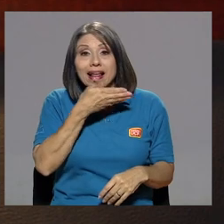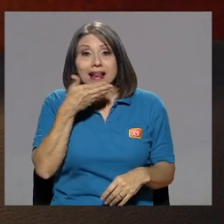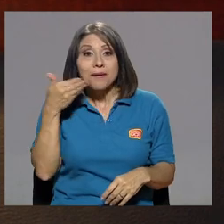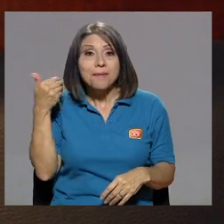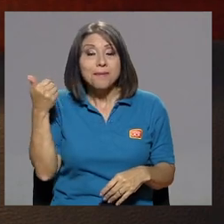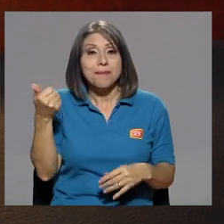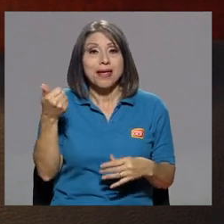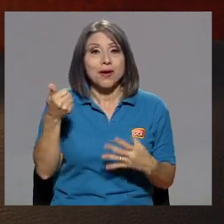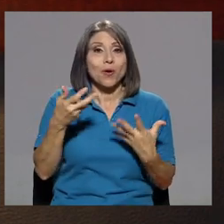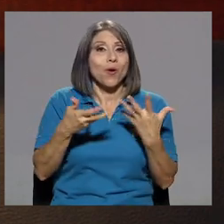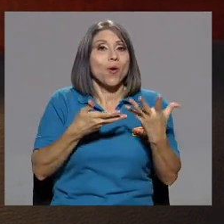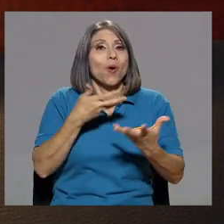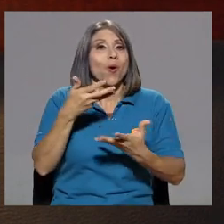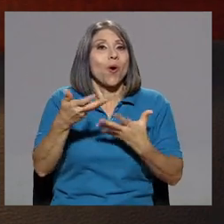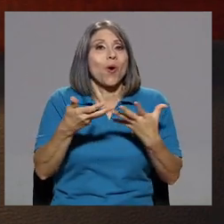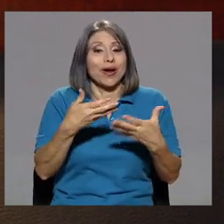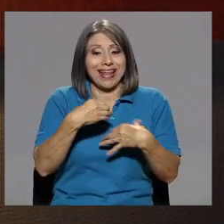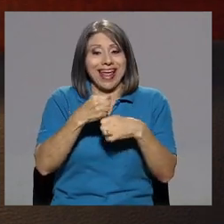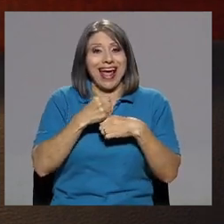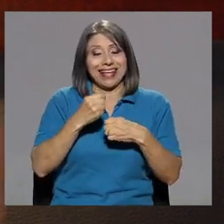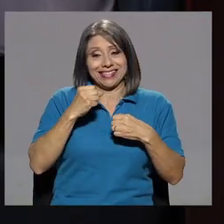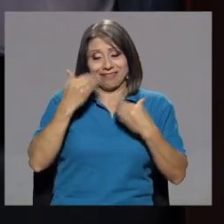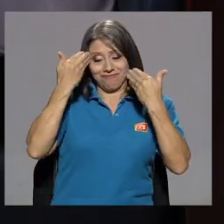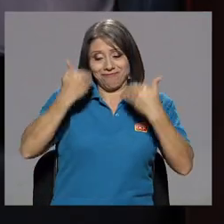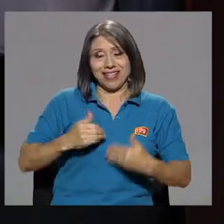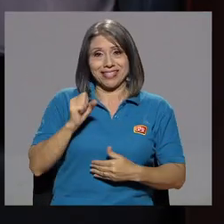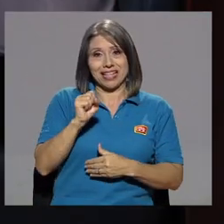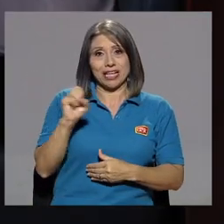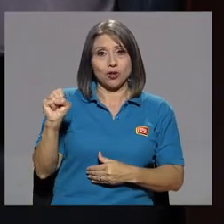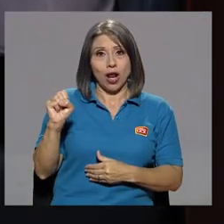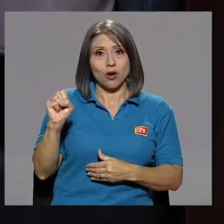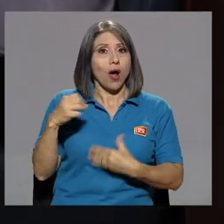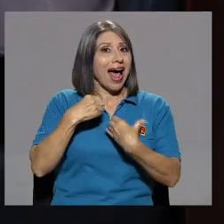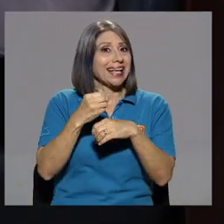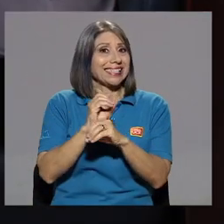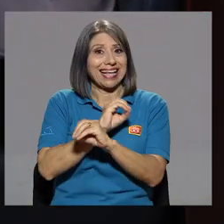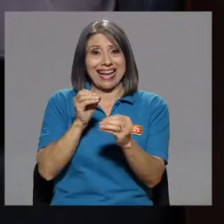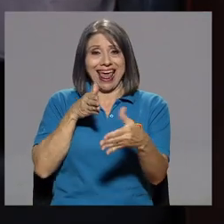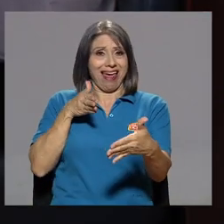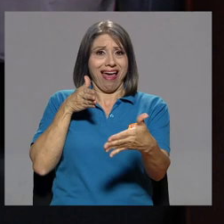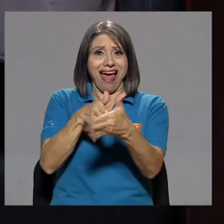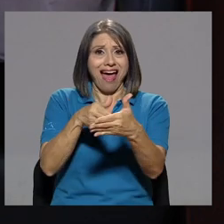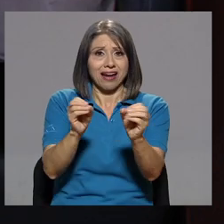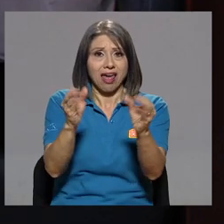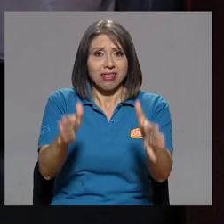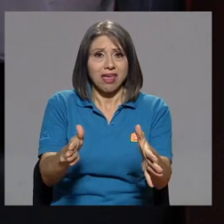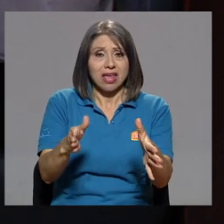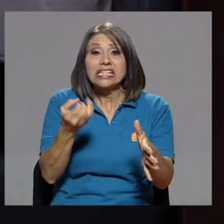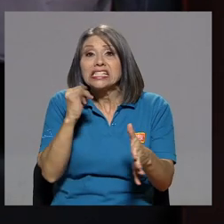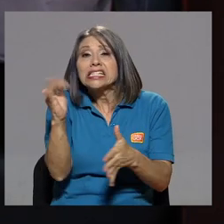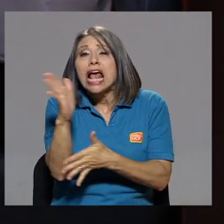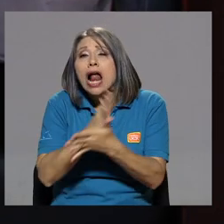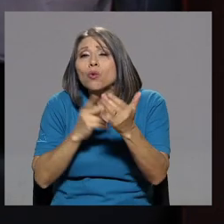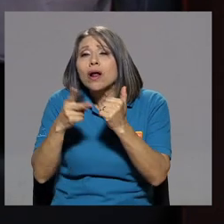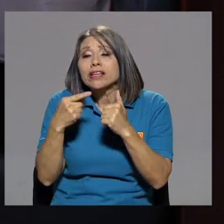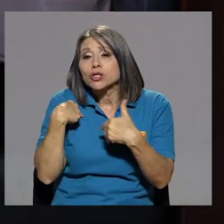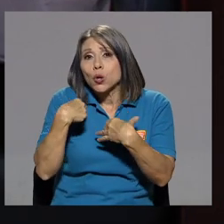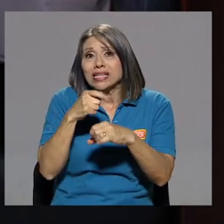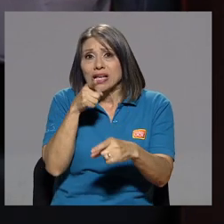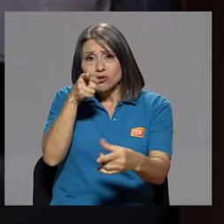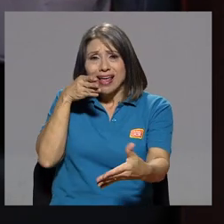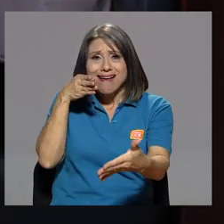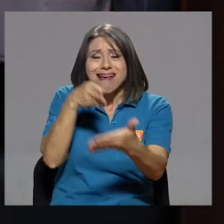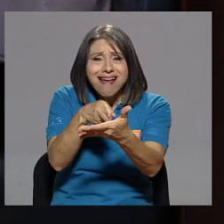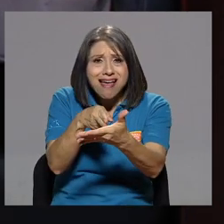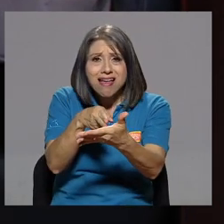mejor creado de Sandra Solano es no hacerle daño a nadie. Y si alguna vez le hice a alguien daño, algún daño, no fue